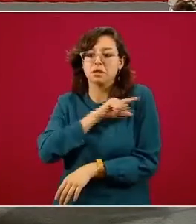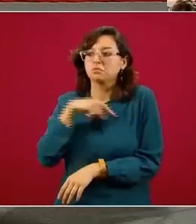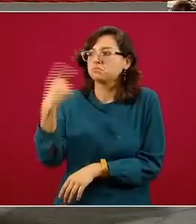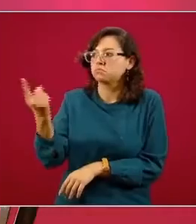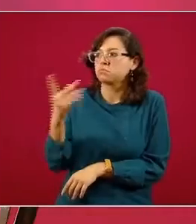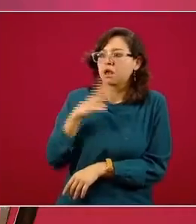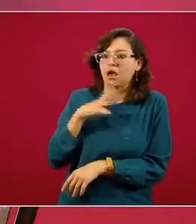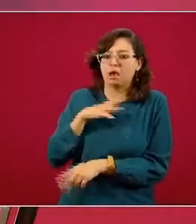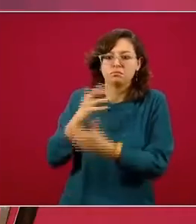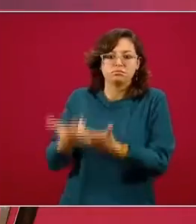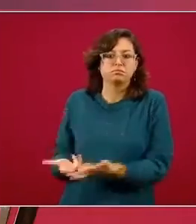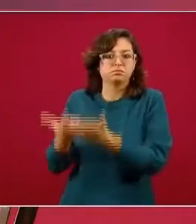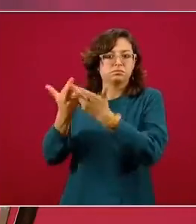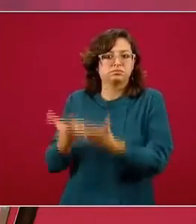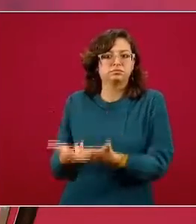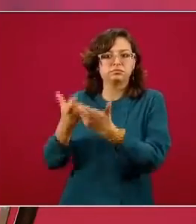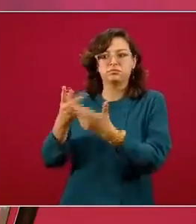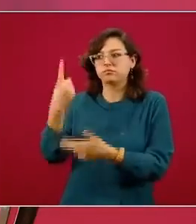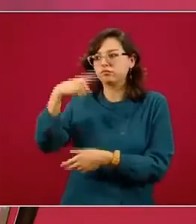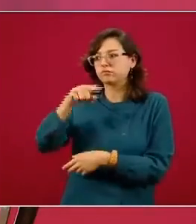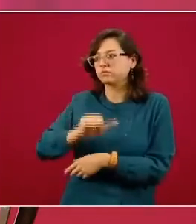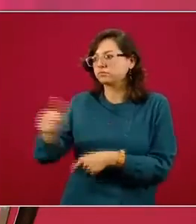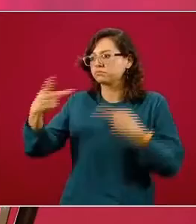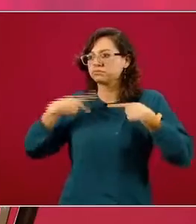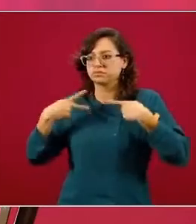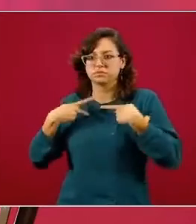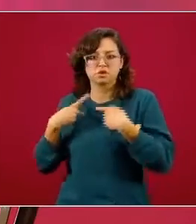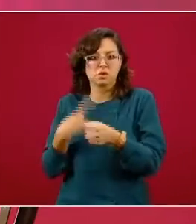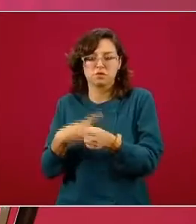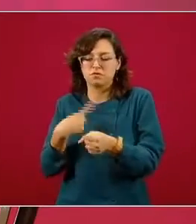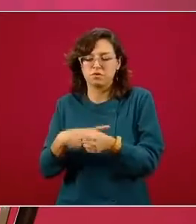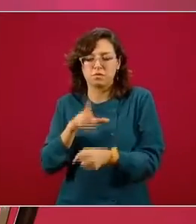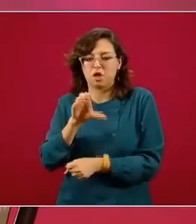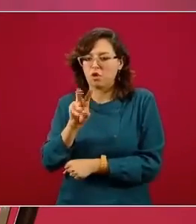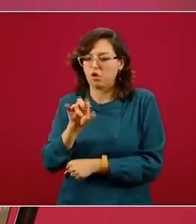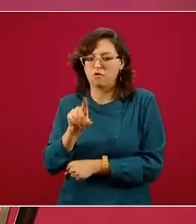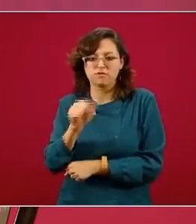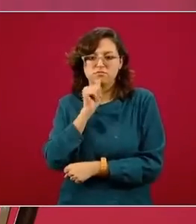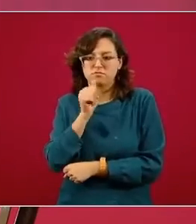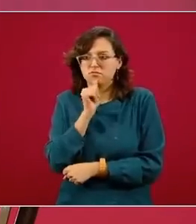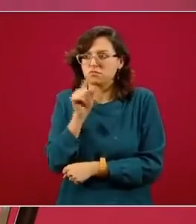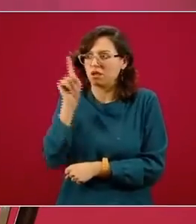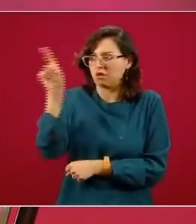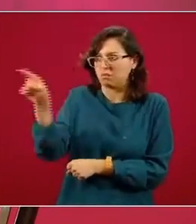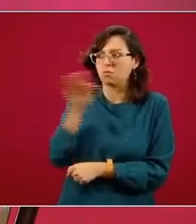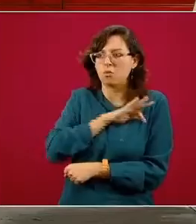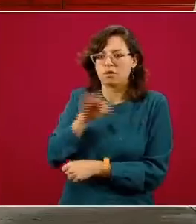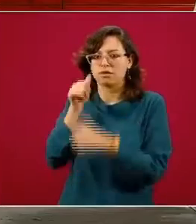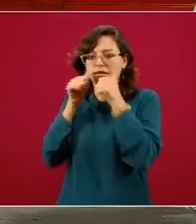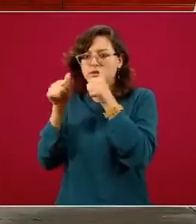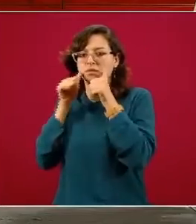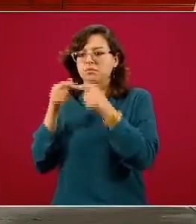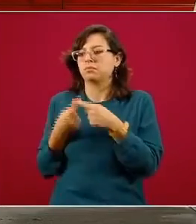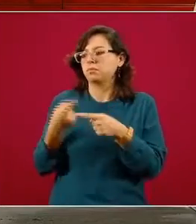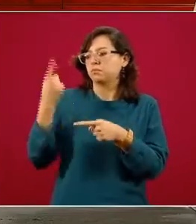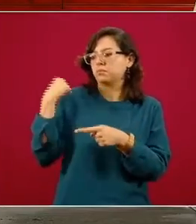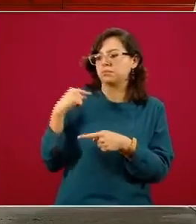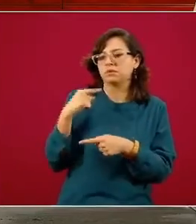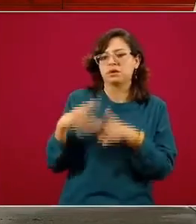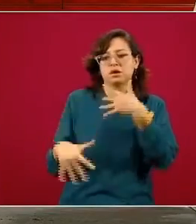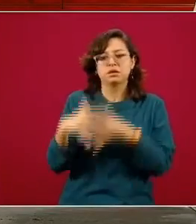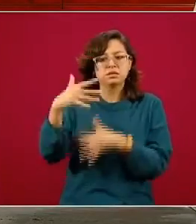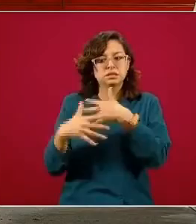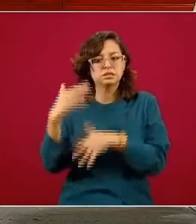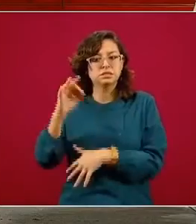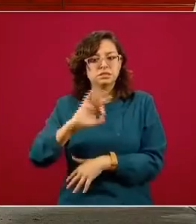Tenemos todavía menos de, hasta el último corte que revisamos hace unos siete u ocho días, teníamos menos de